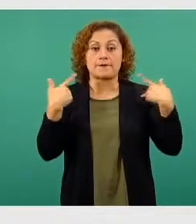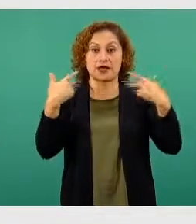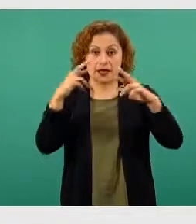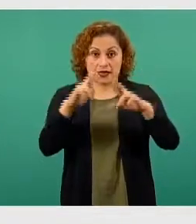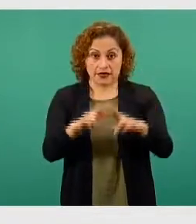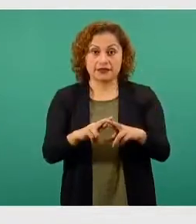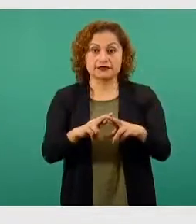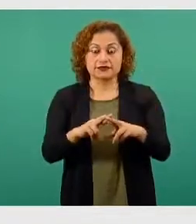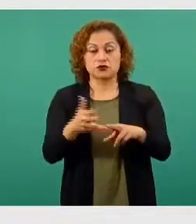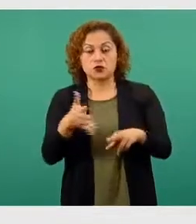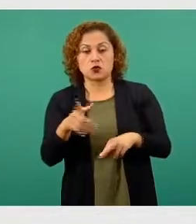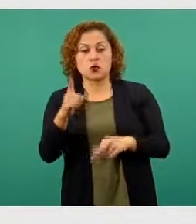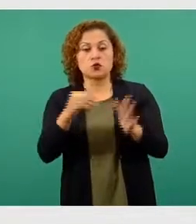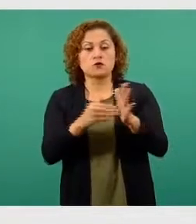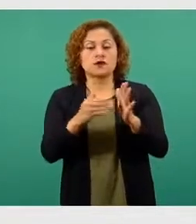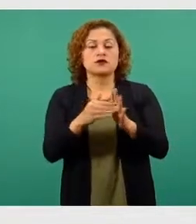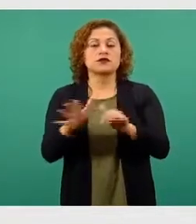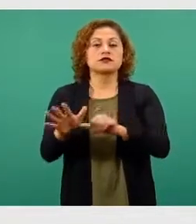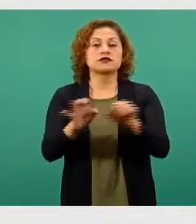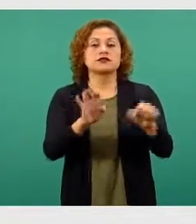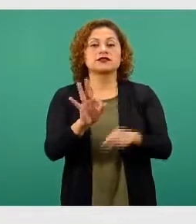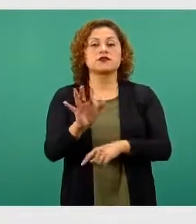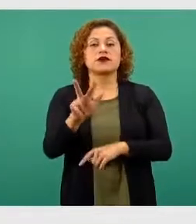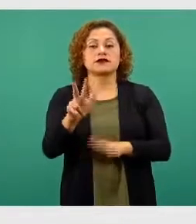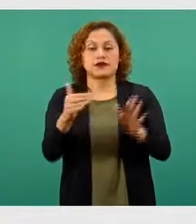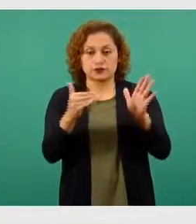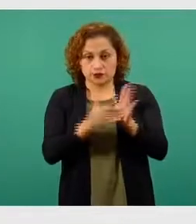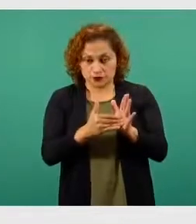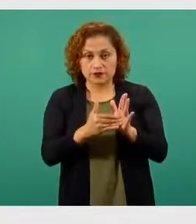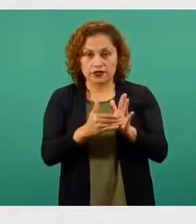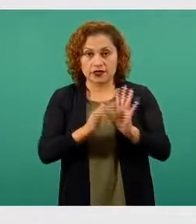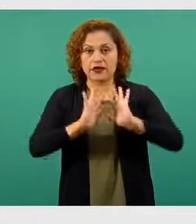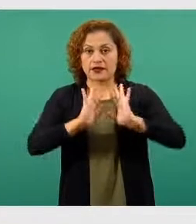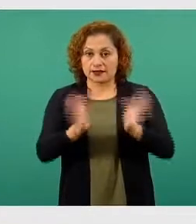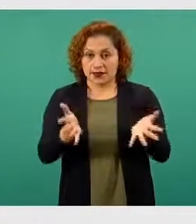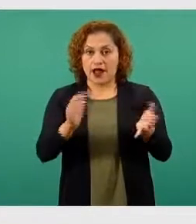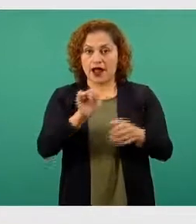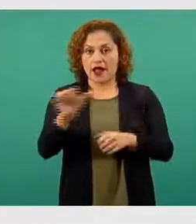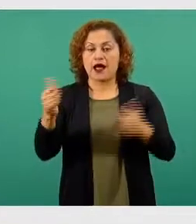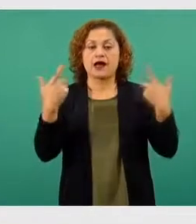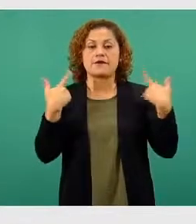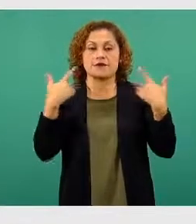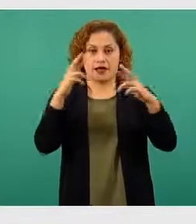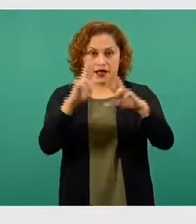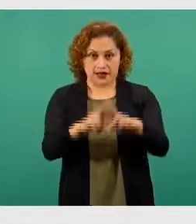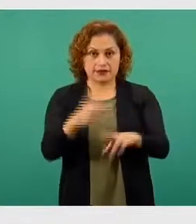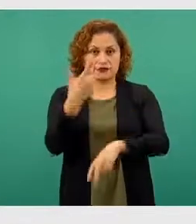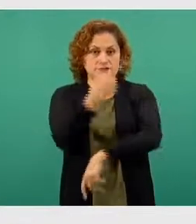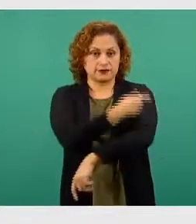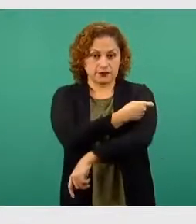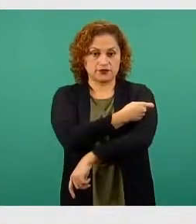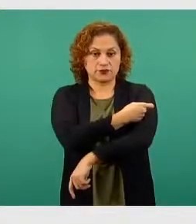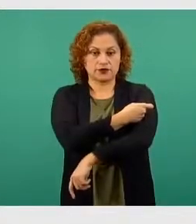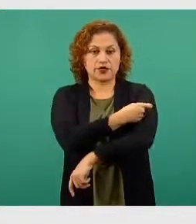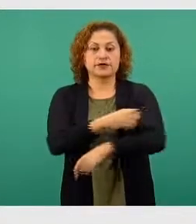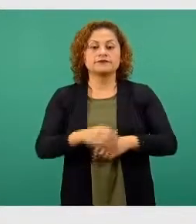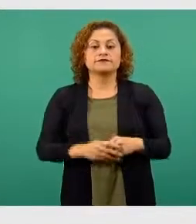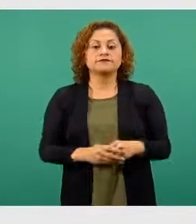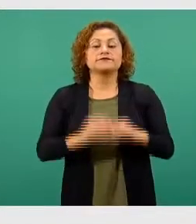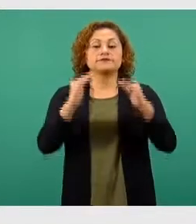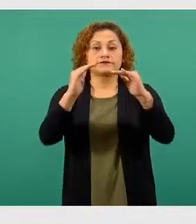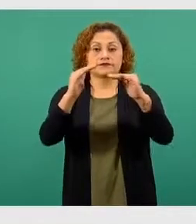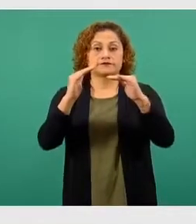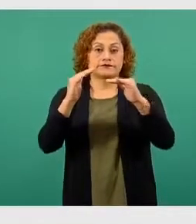poco más de un millón seiscientas cuarenta y ocho mil. Ya las personas trabajadoras de la educación que han sido vacunadas. El grupo importante